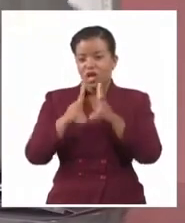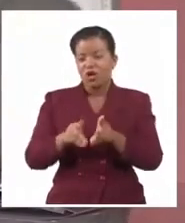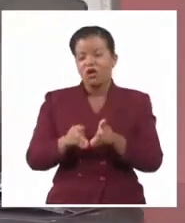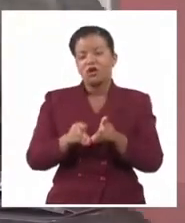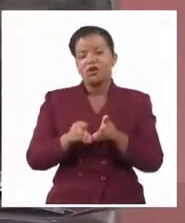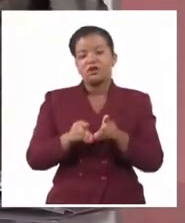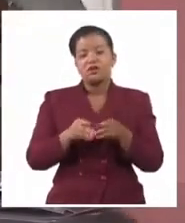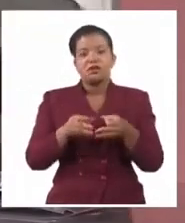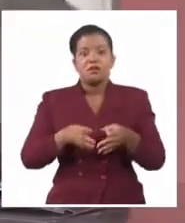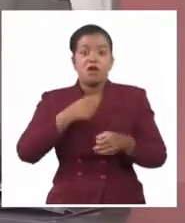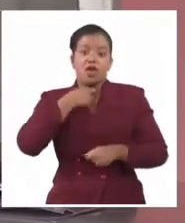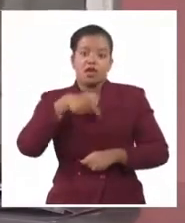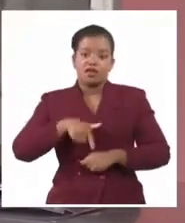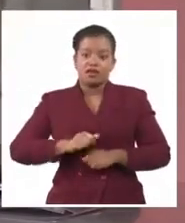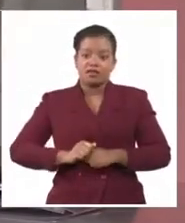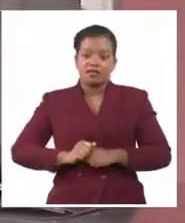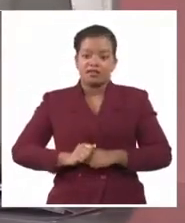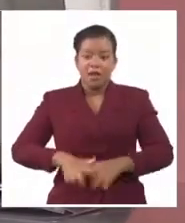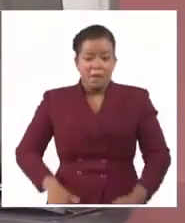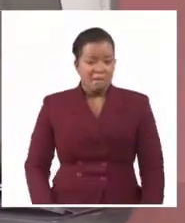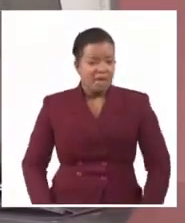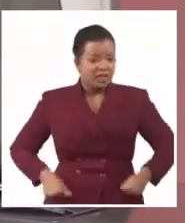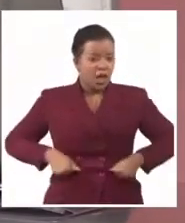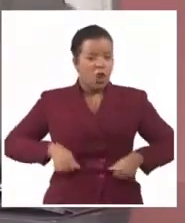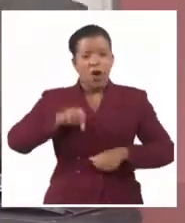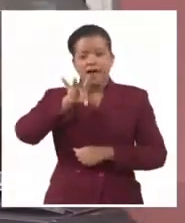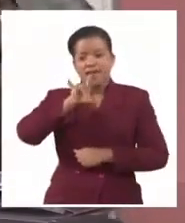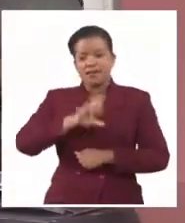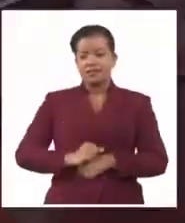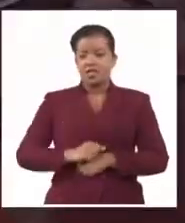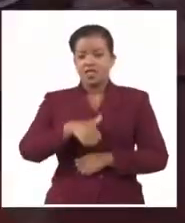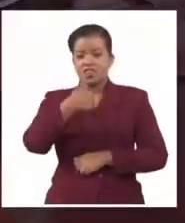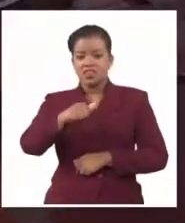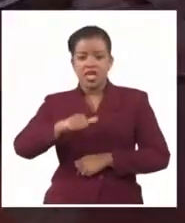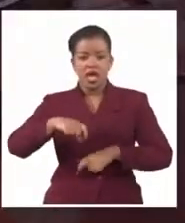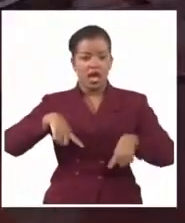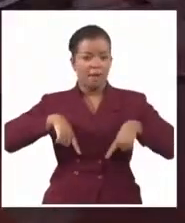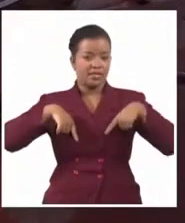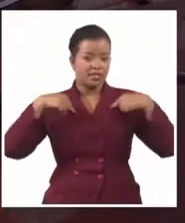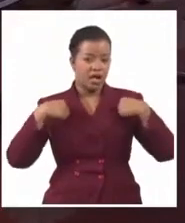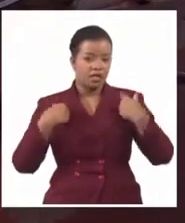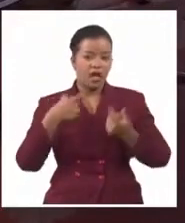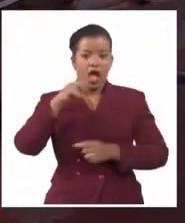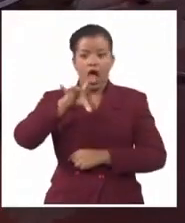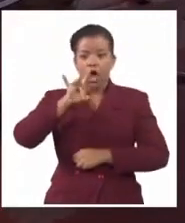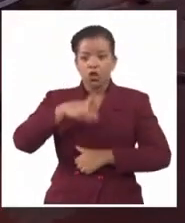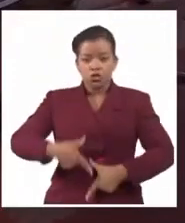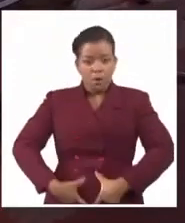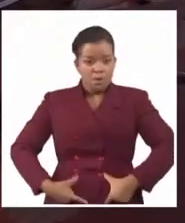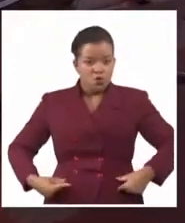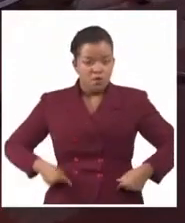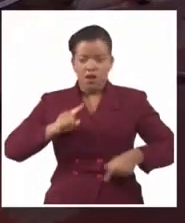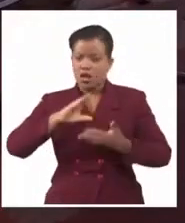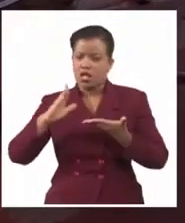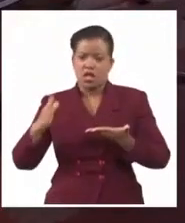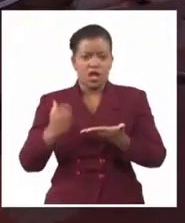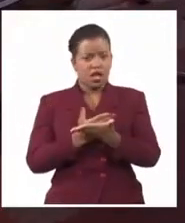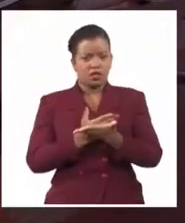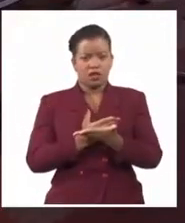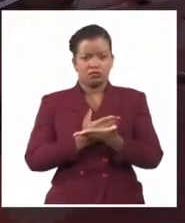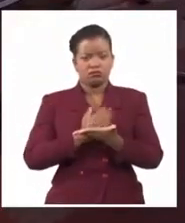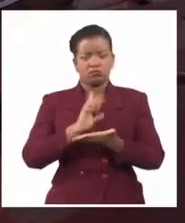15 pantalones, 10 camisetas, 14 setos, 10 no sé qué, eso se elimina en esta